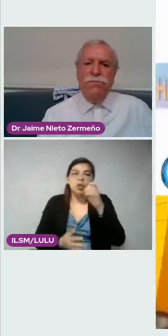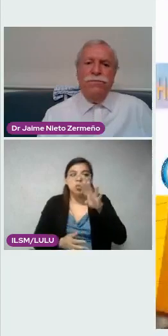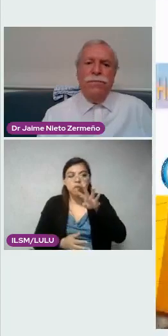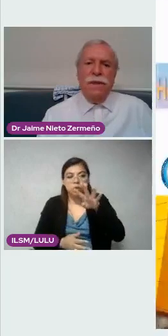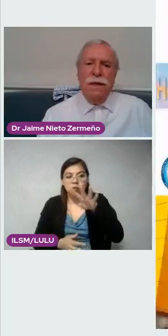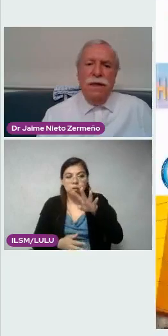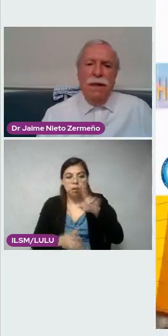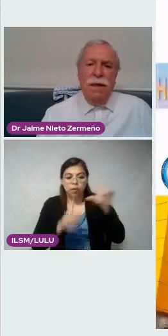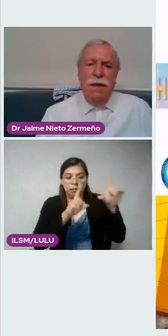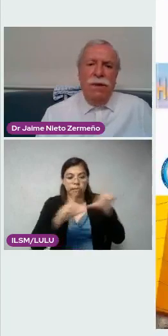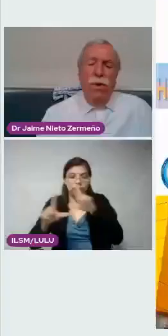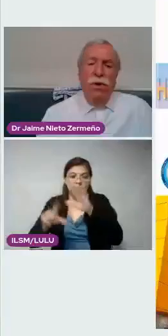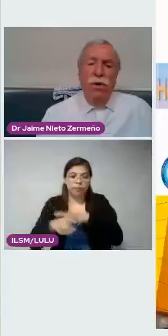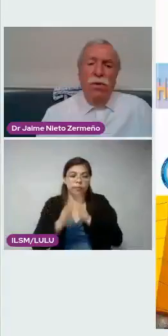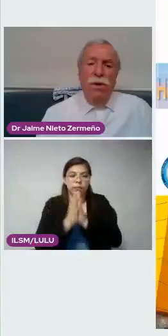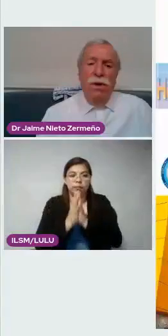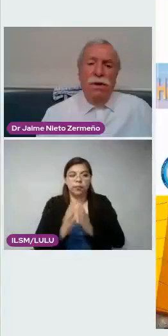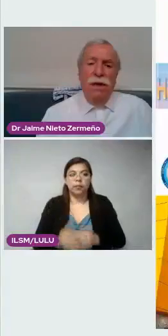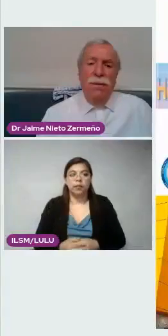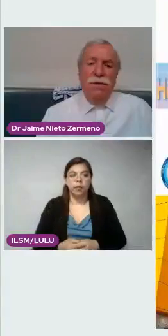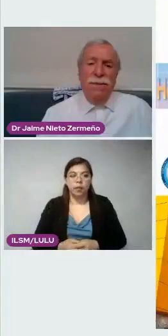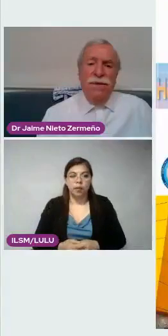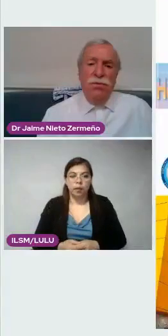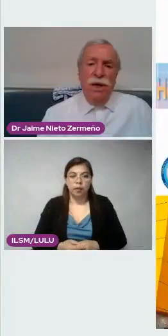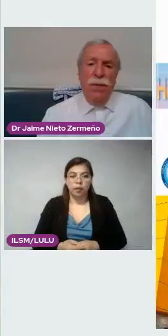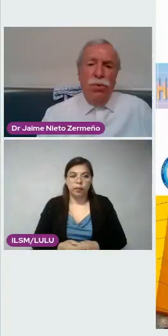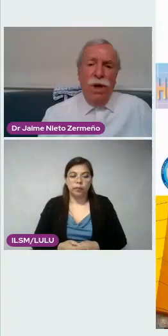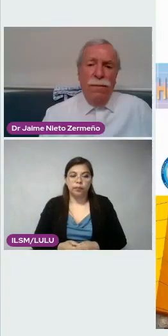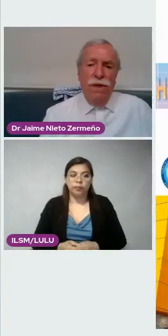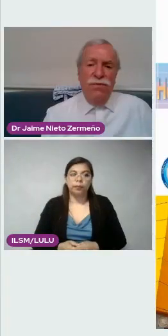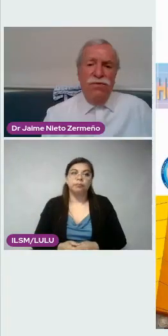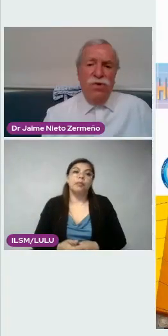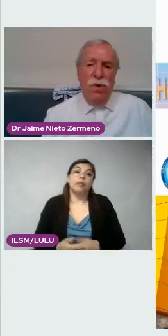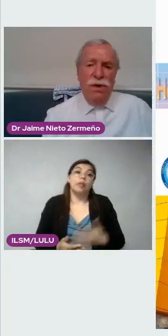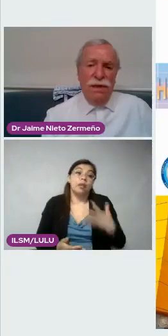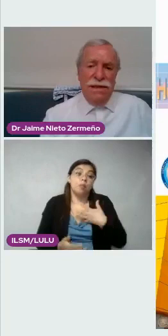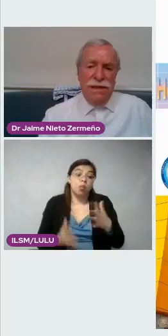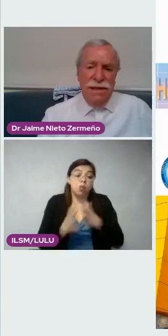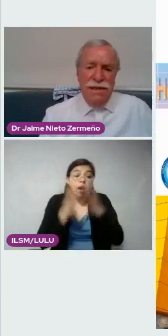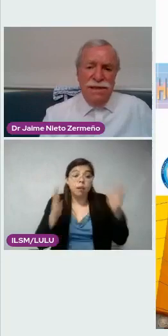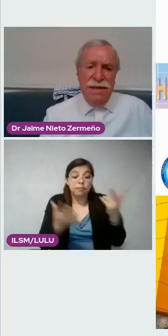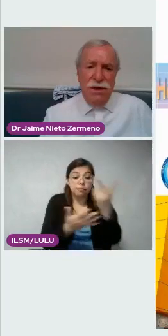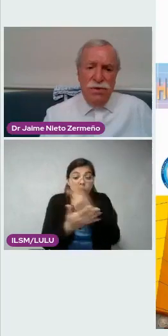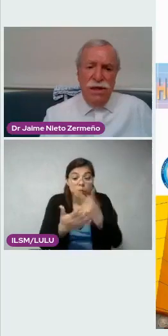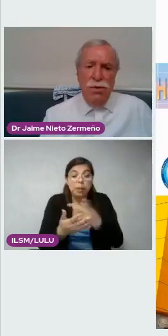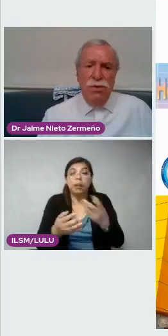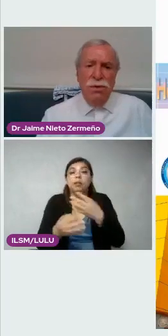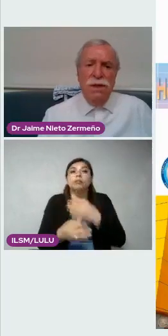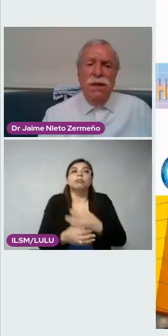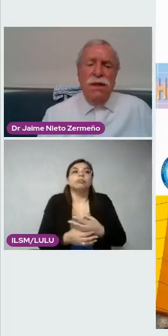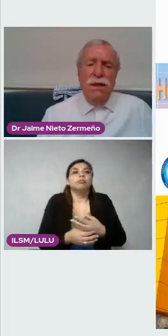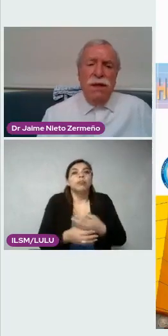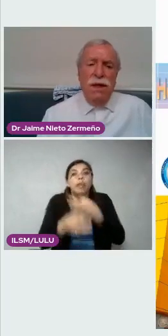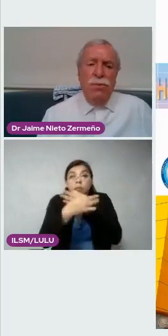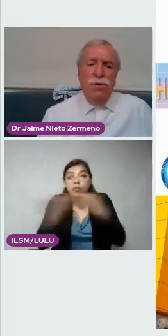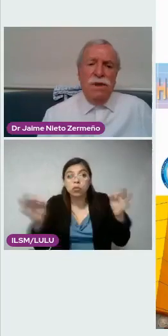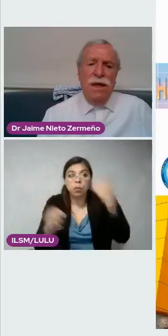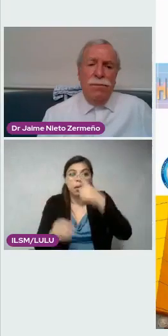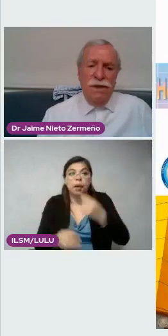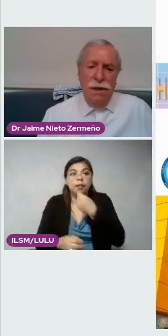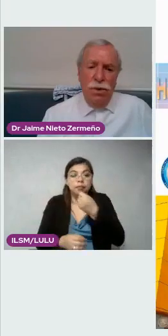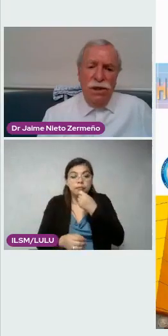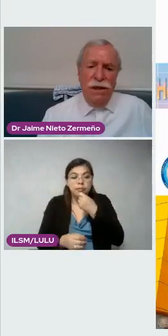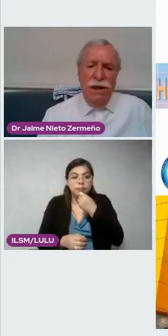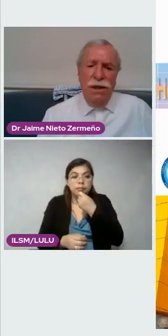por favor. Bueno, tenemos además un gran programa de difusión y de trascendencia hacia los niños. Tenemos,